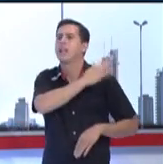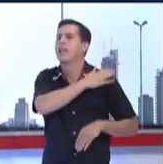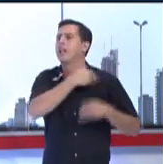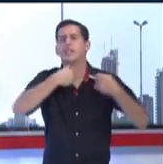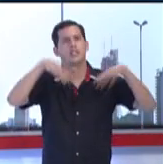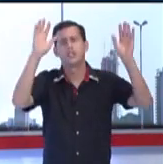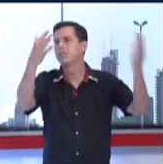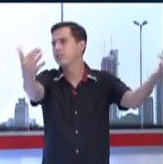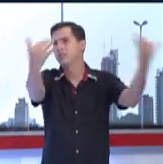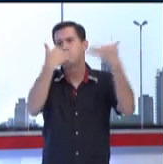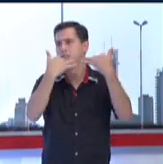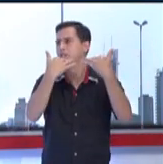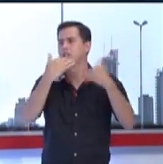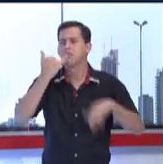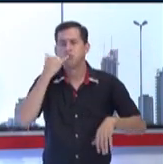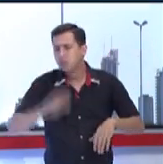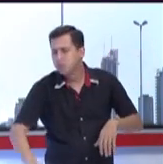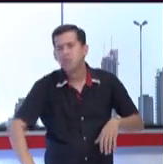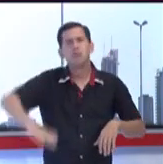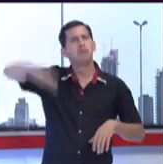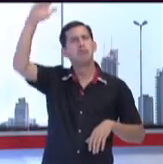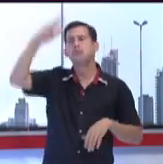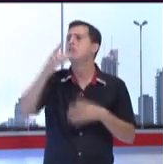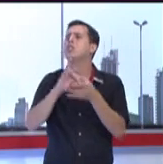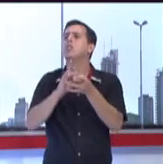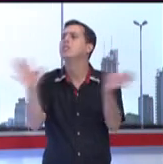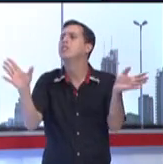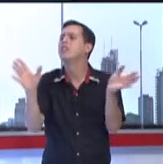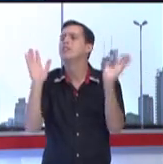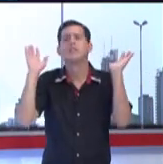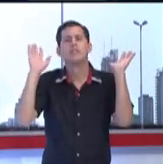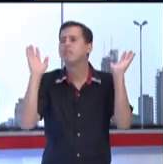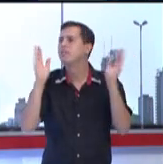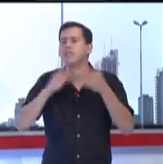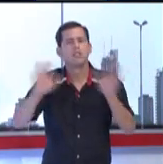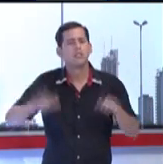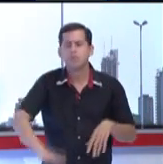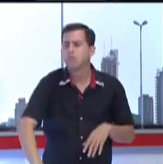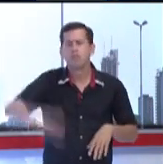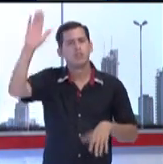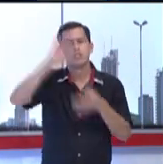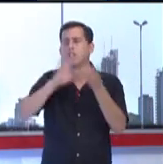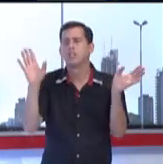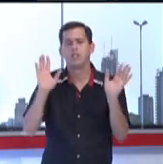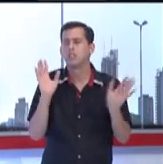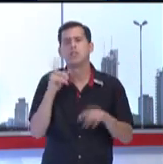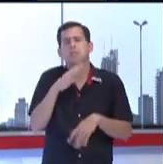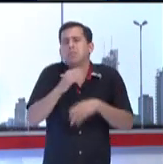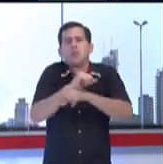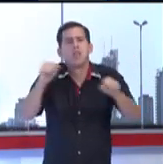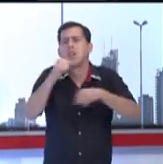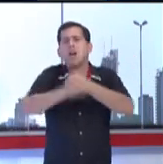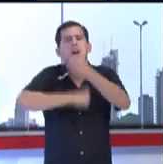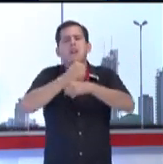la edad temprana hasta más de 100 años.